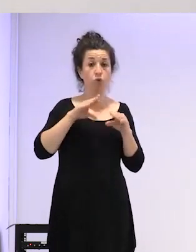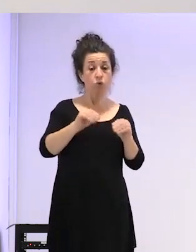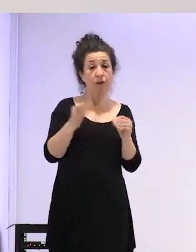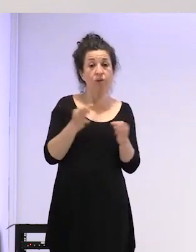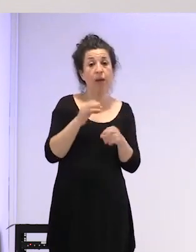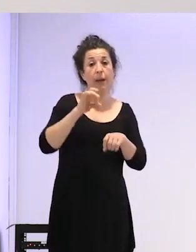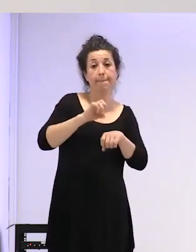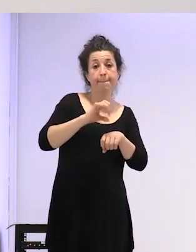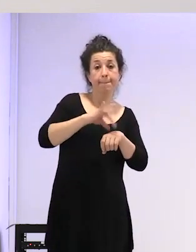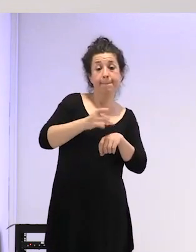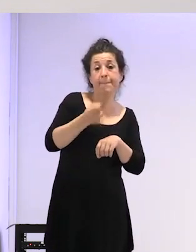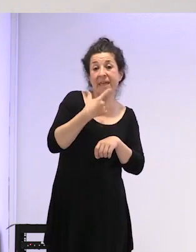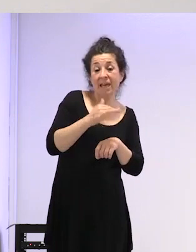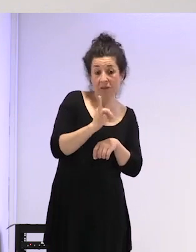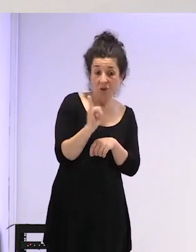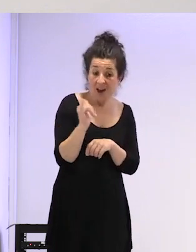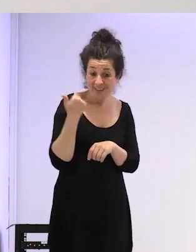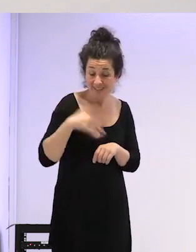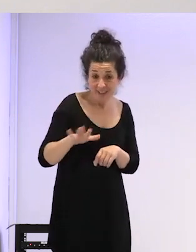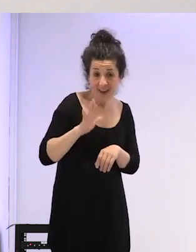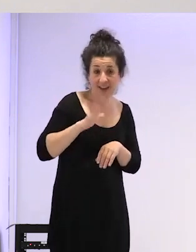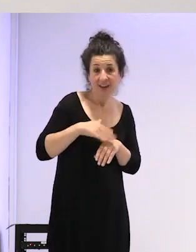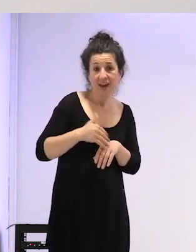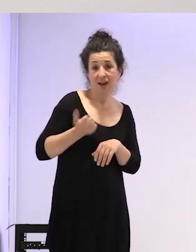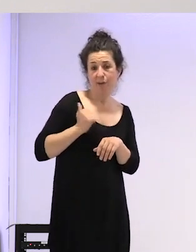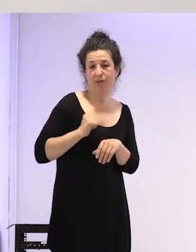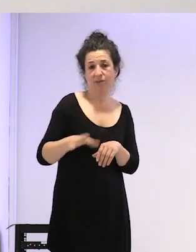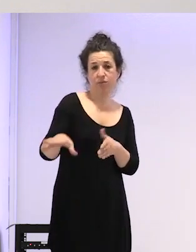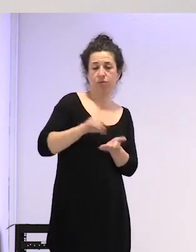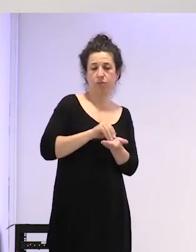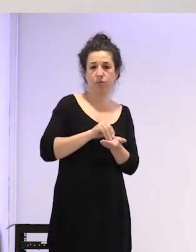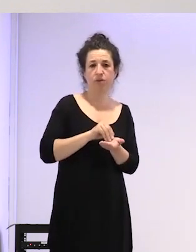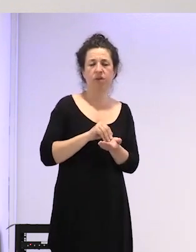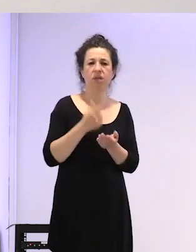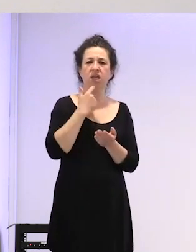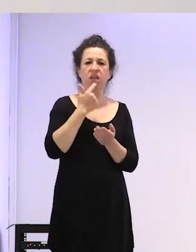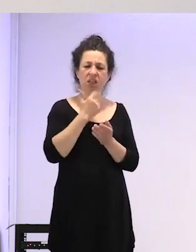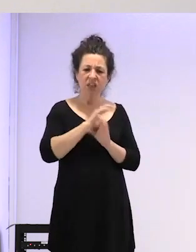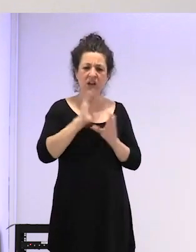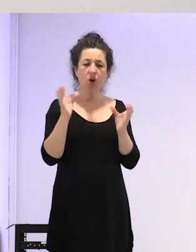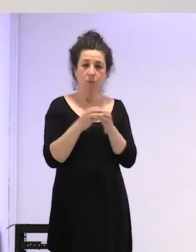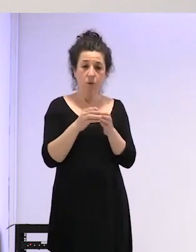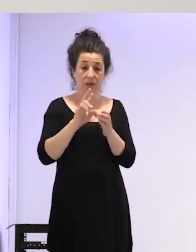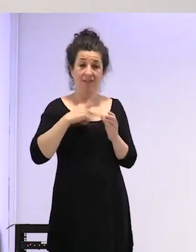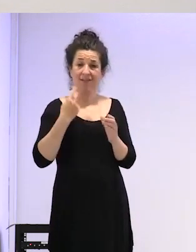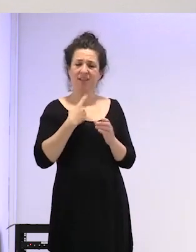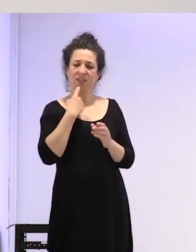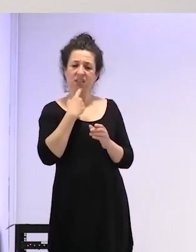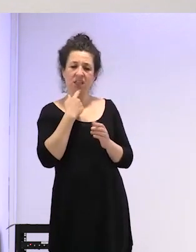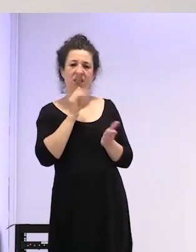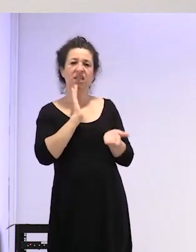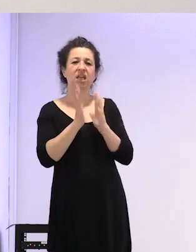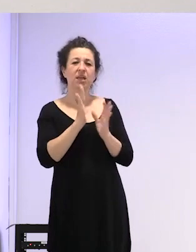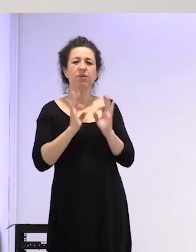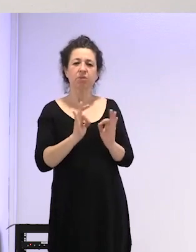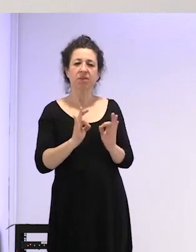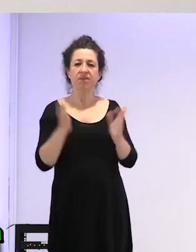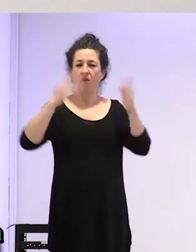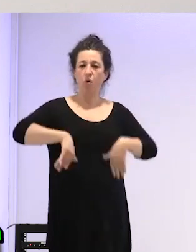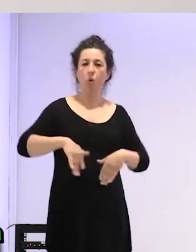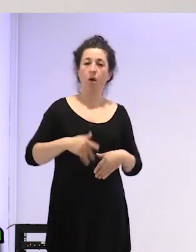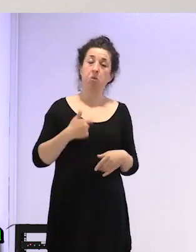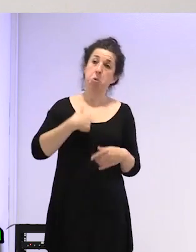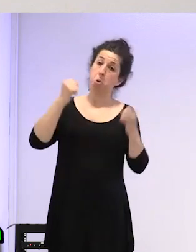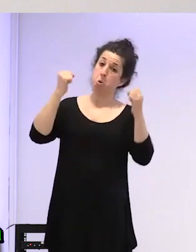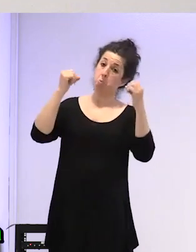bueno que sí que es verdad que a veces desde la comunidad trans es que no hay tratamientos específicos yo en esto no estoy muy de acuerdo